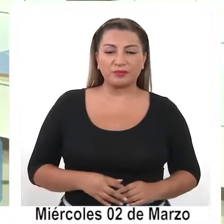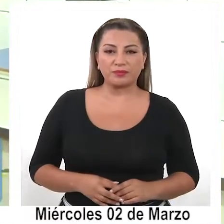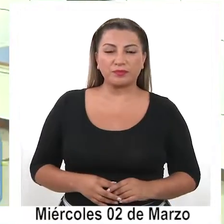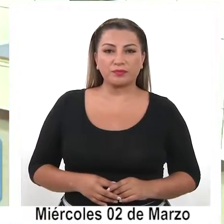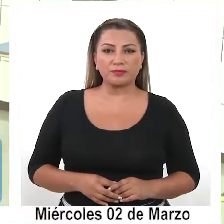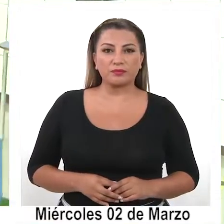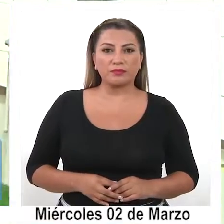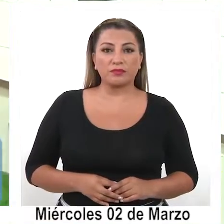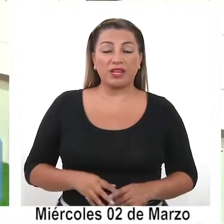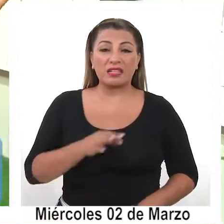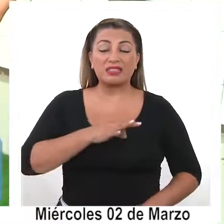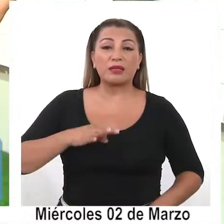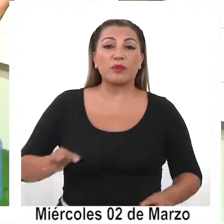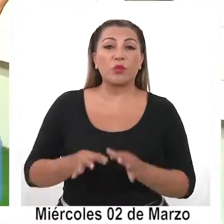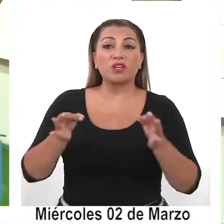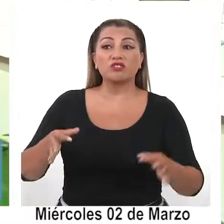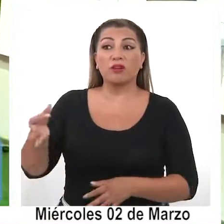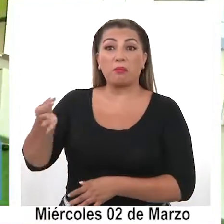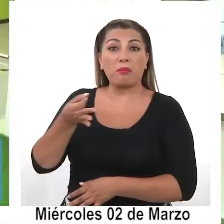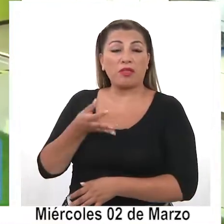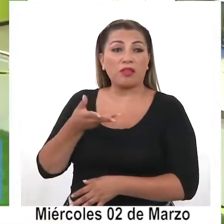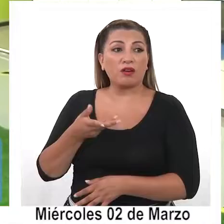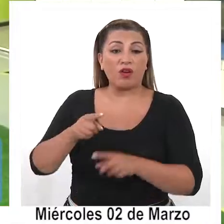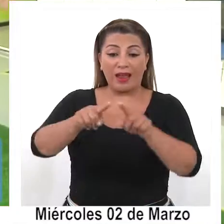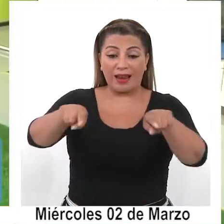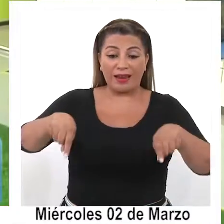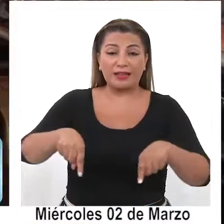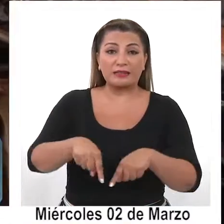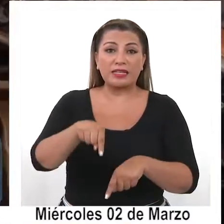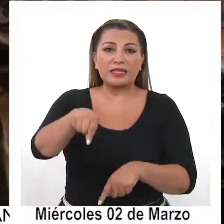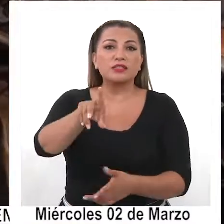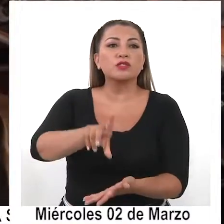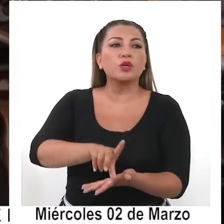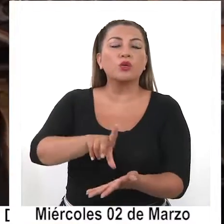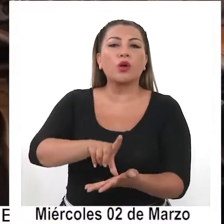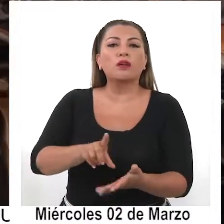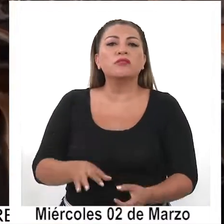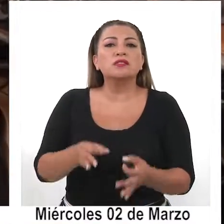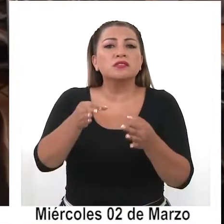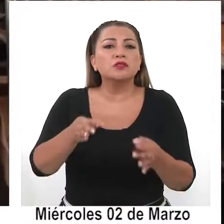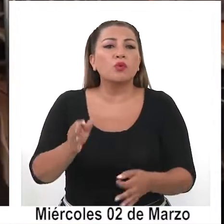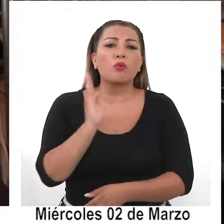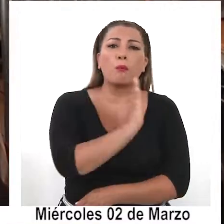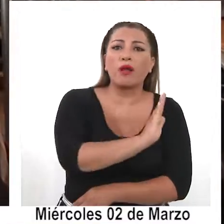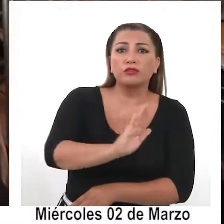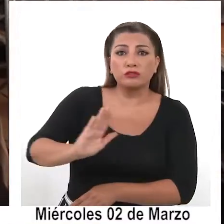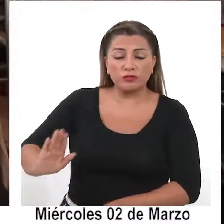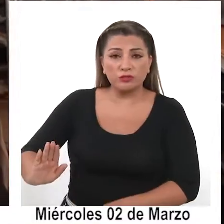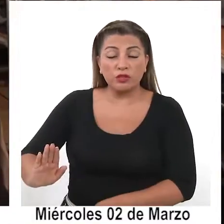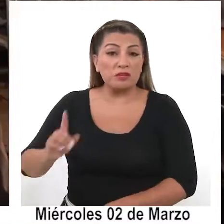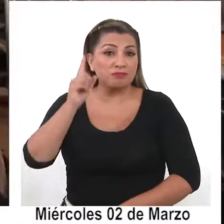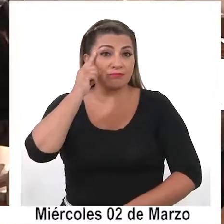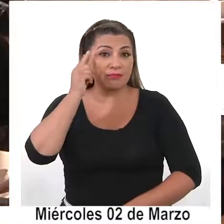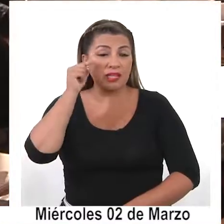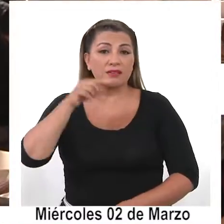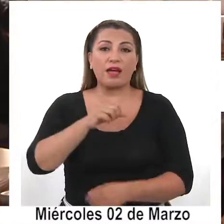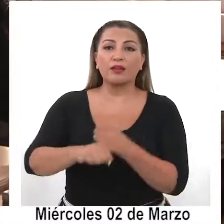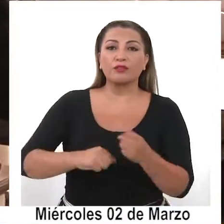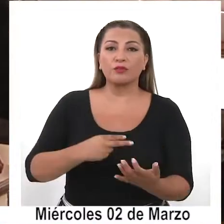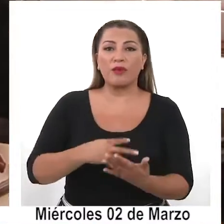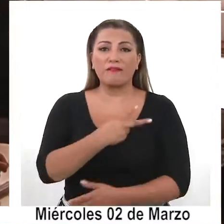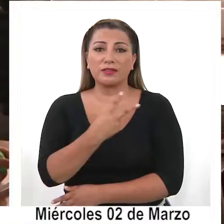Aseguró además que la sala de clases es el espacio más seguro para ellos y espera que este